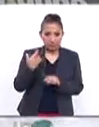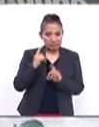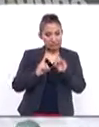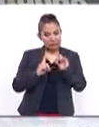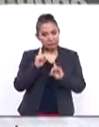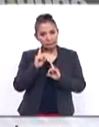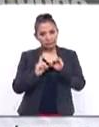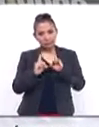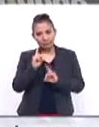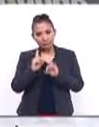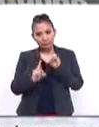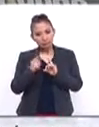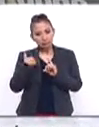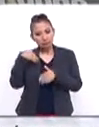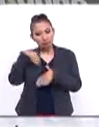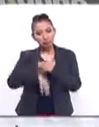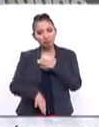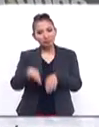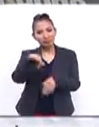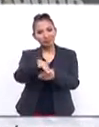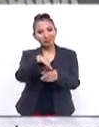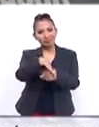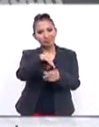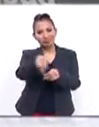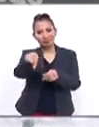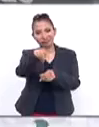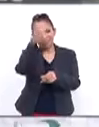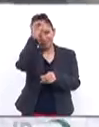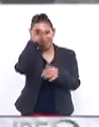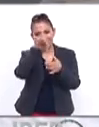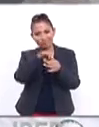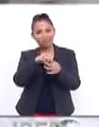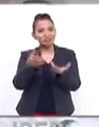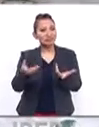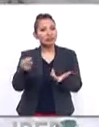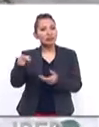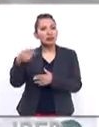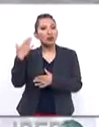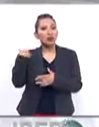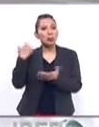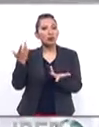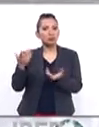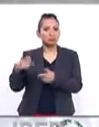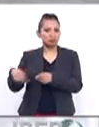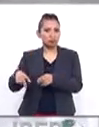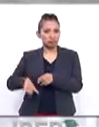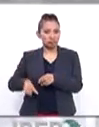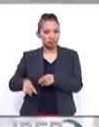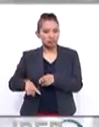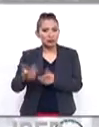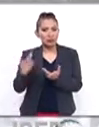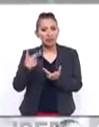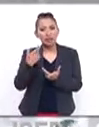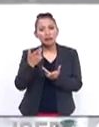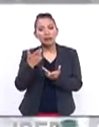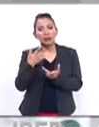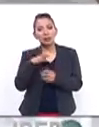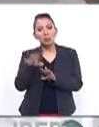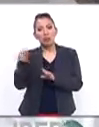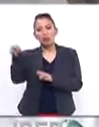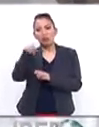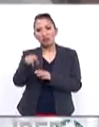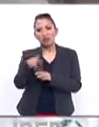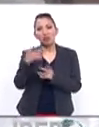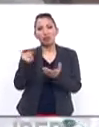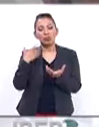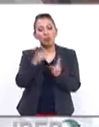el fracaso de la votación del acuerdo a partir de la inconstitucción, inclusive de un alamú rebelde de los